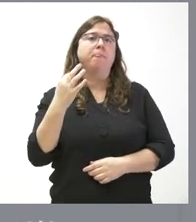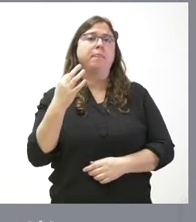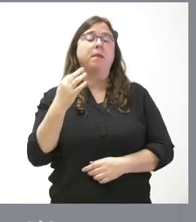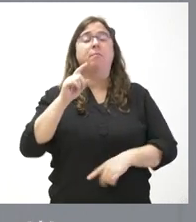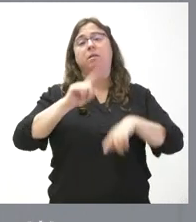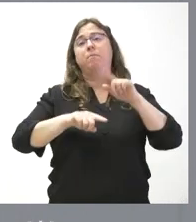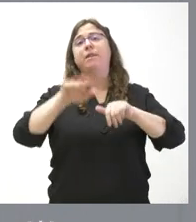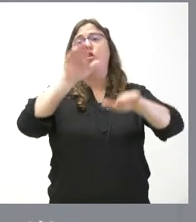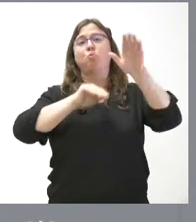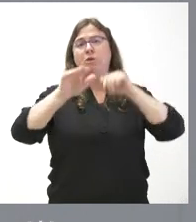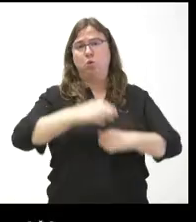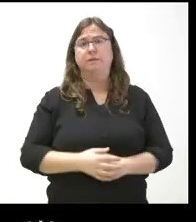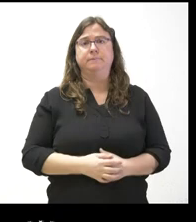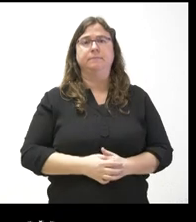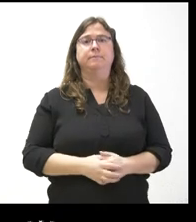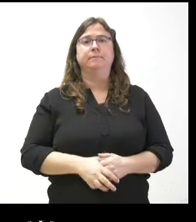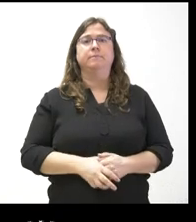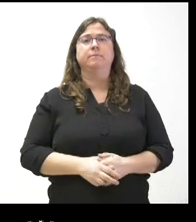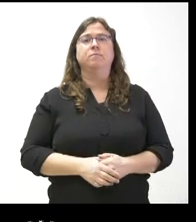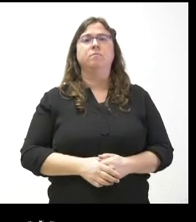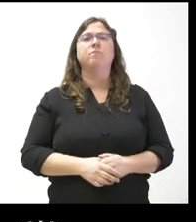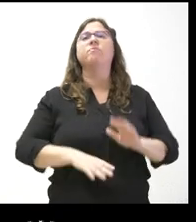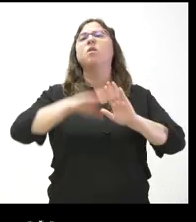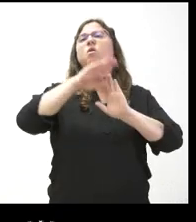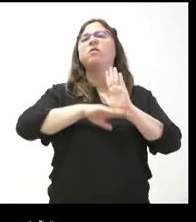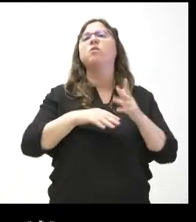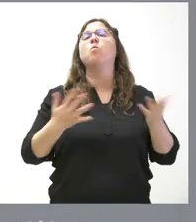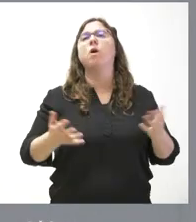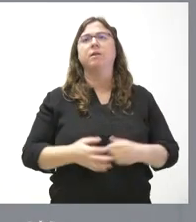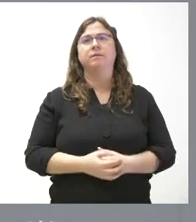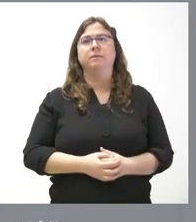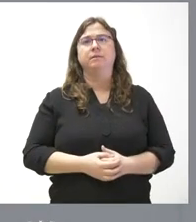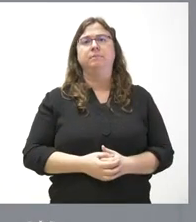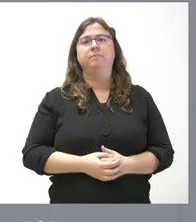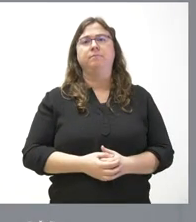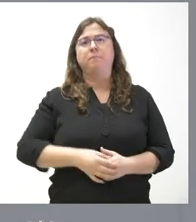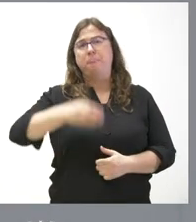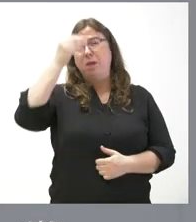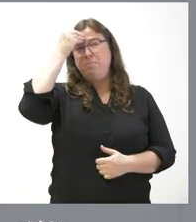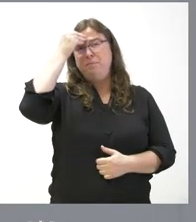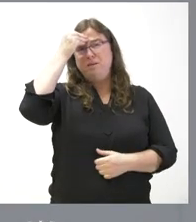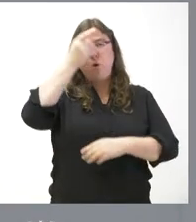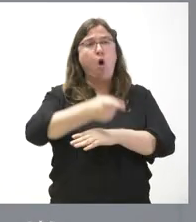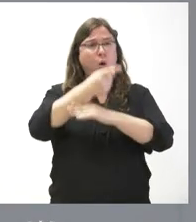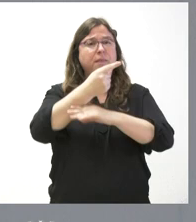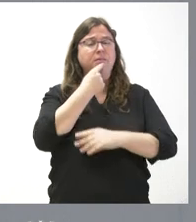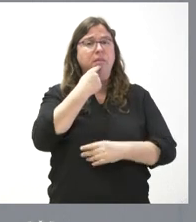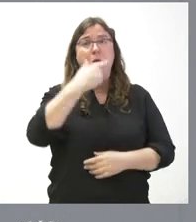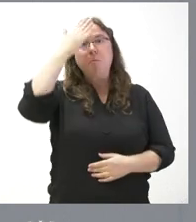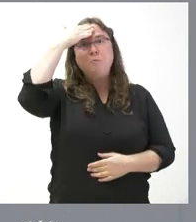convocatoria y conocer el resultado global. ¿Pero qué condiciones económicas se les ofrece? Pues creo que vienen en la orden, pero yo no me las sé de memoria.